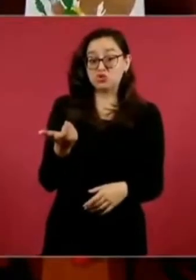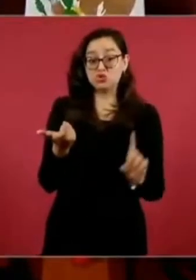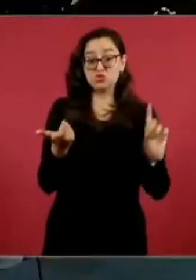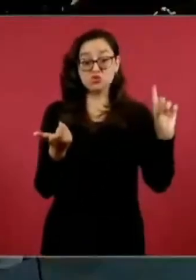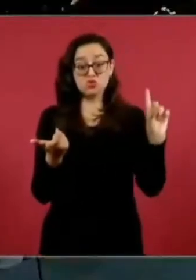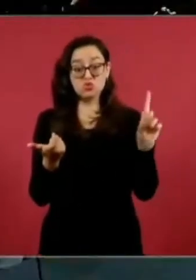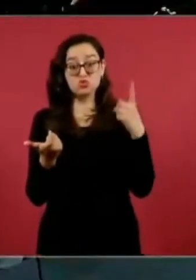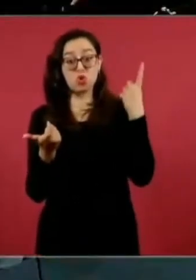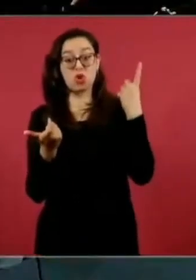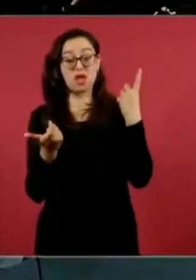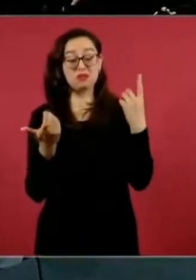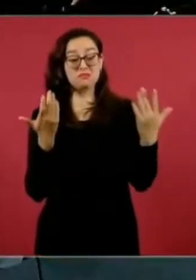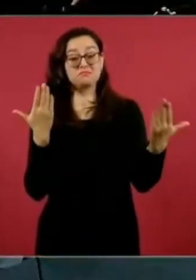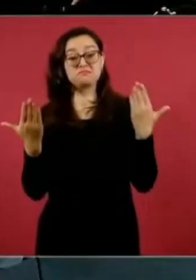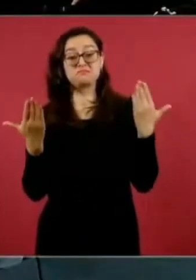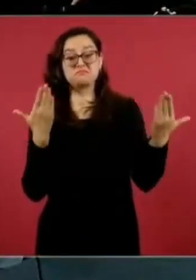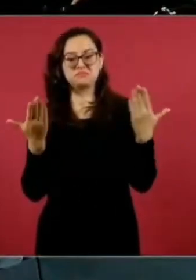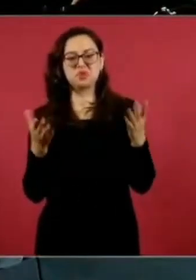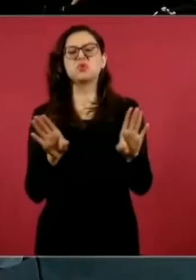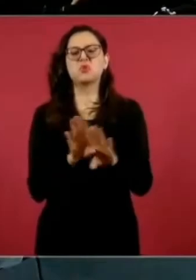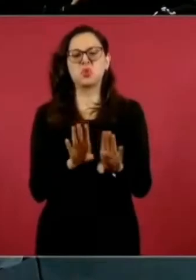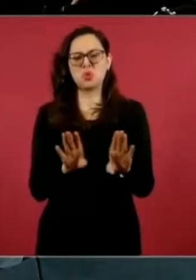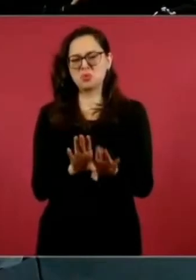¿cómo estaba el peso?